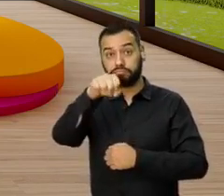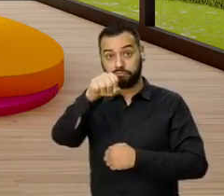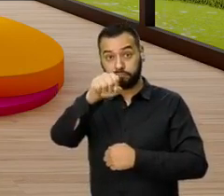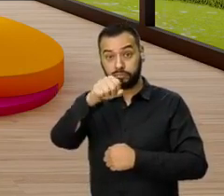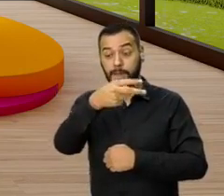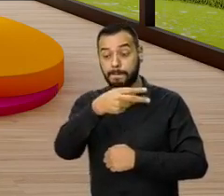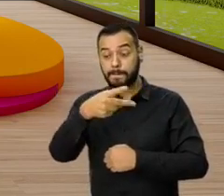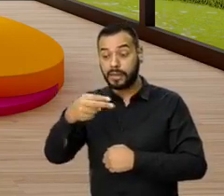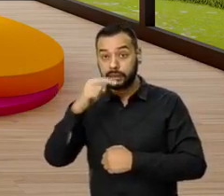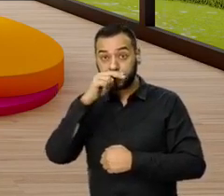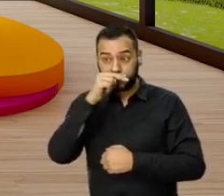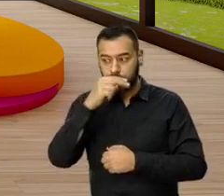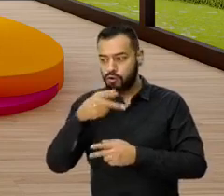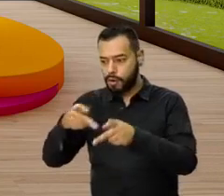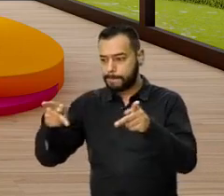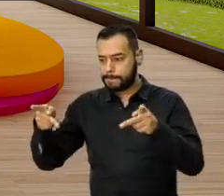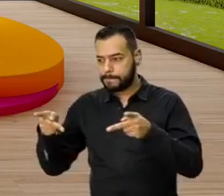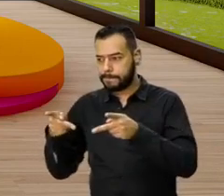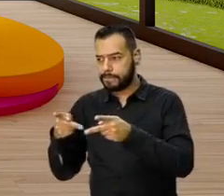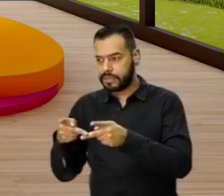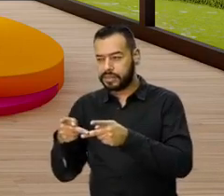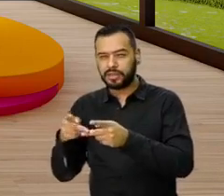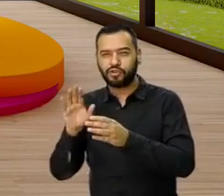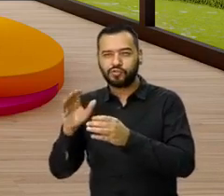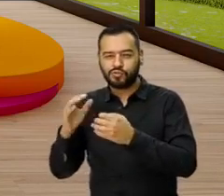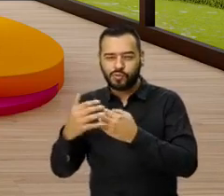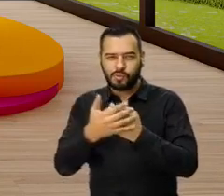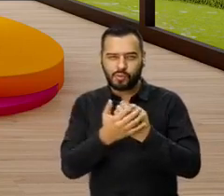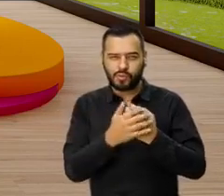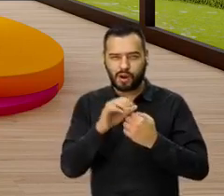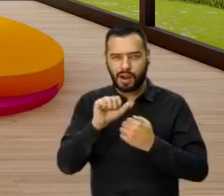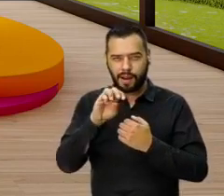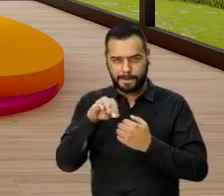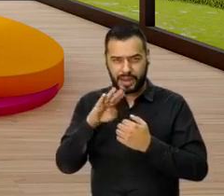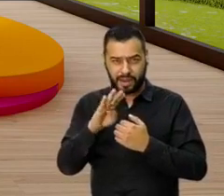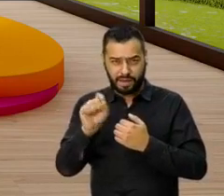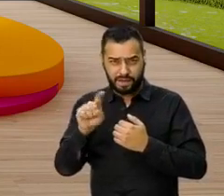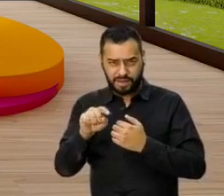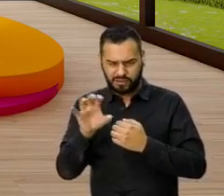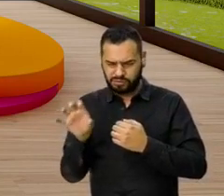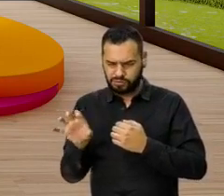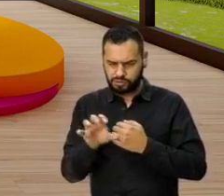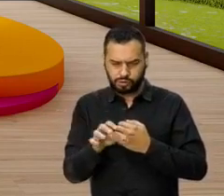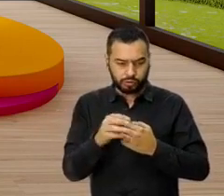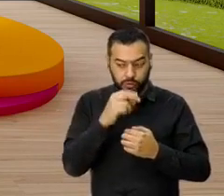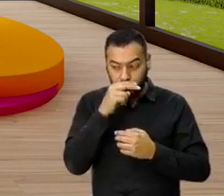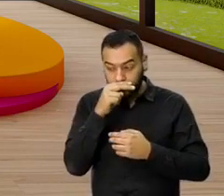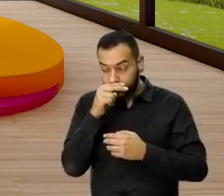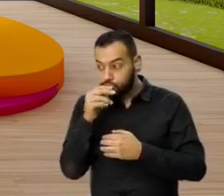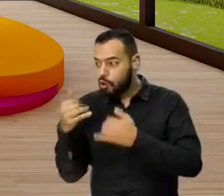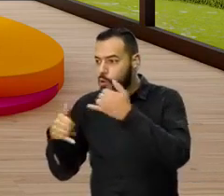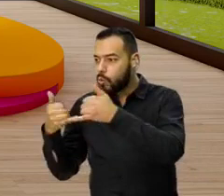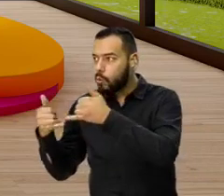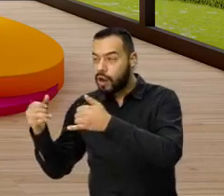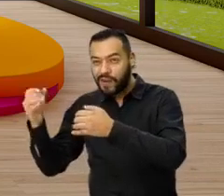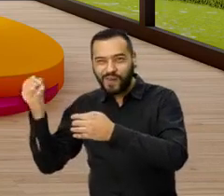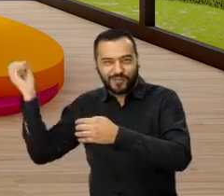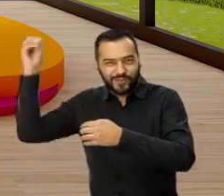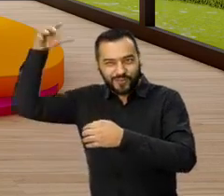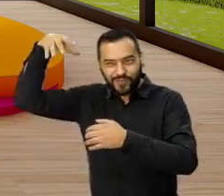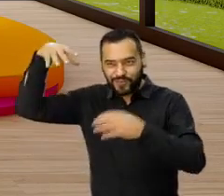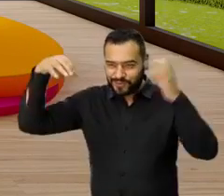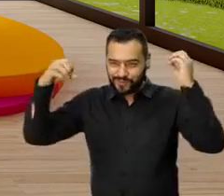porque estas piscinas tienen unas formas de amebas y está la piscina de adultos y al lado están los juegos infantiles con sus chorros.